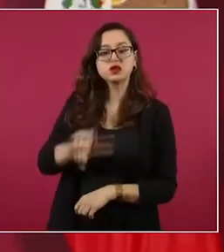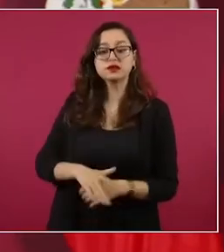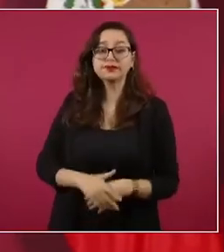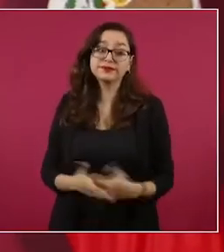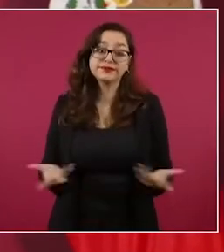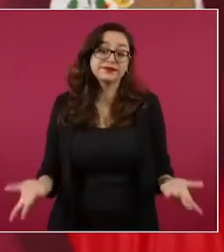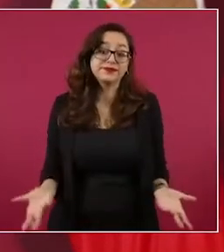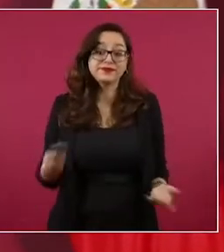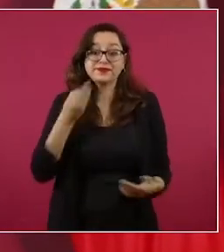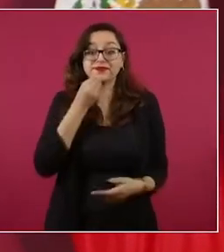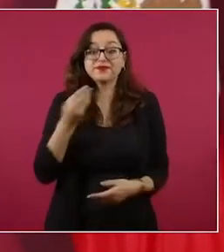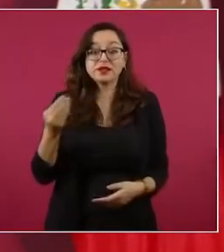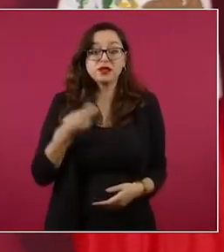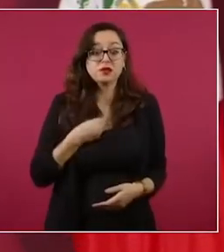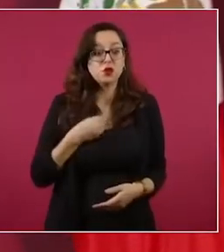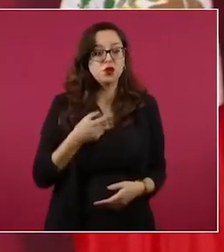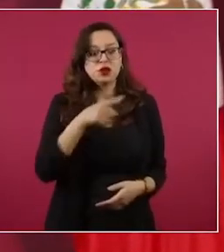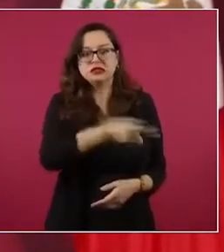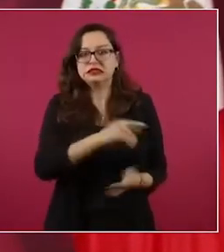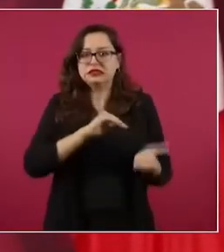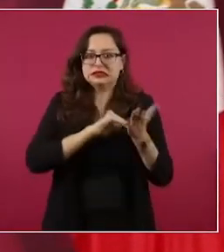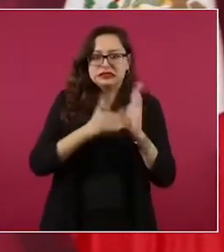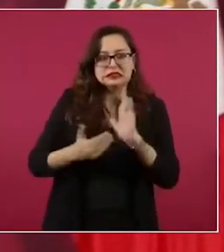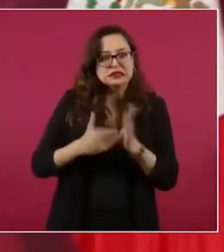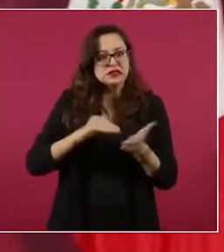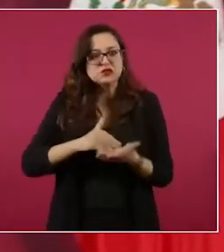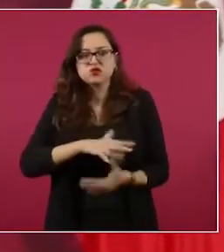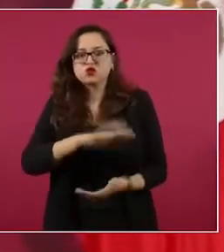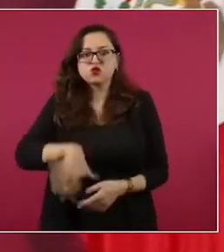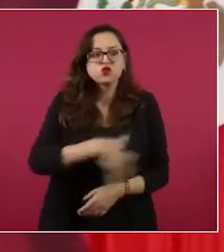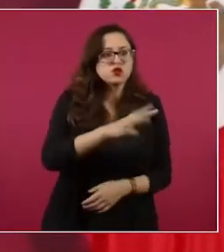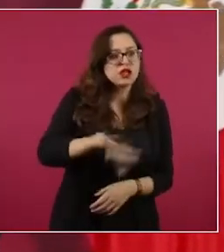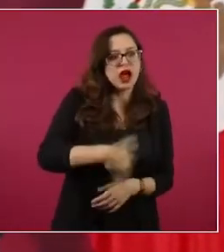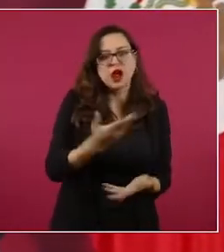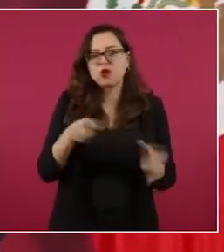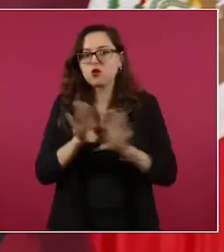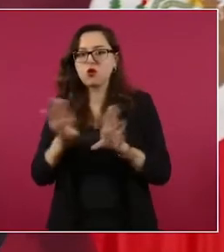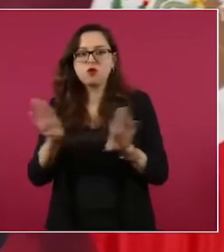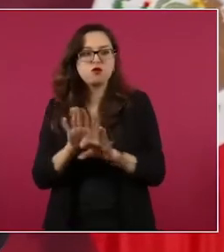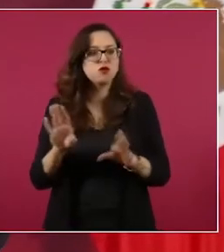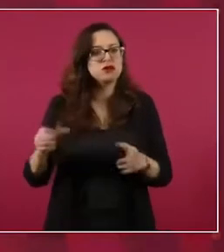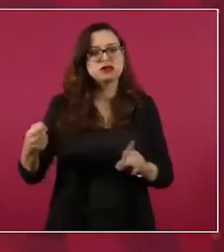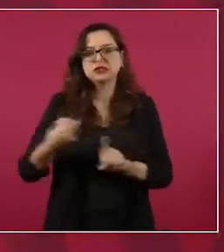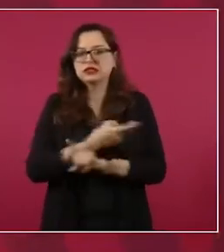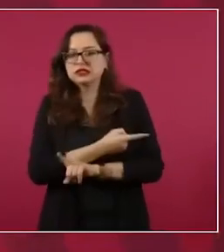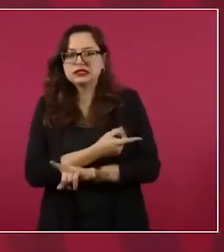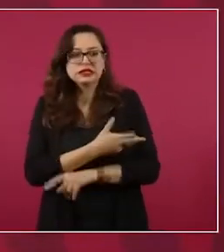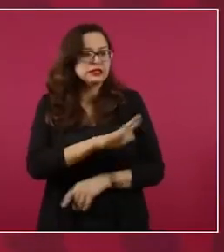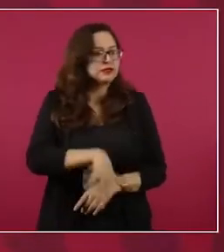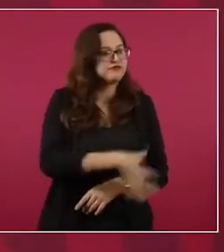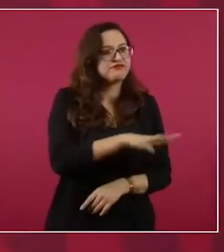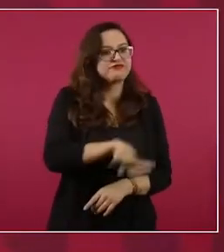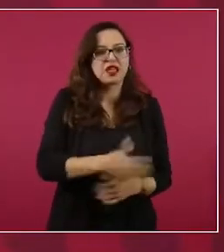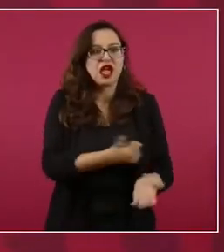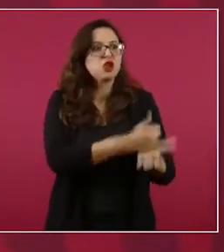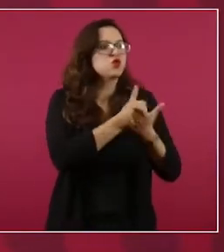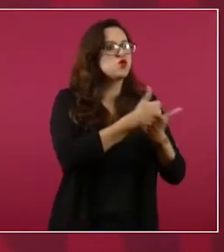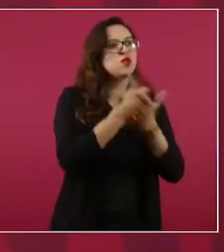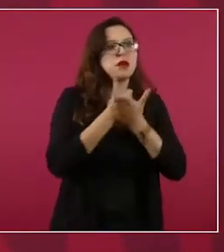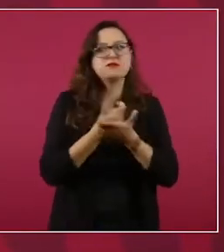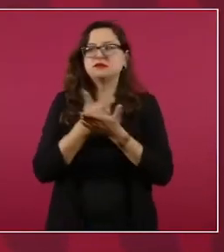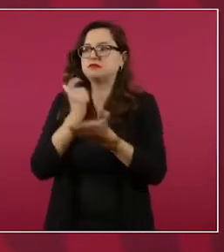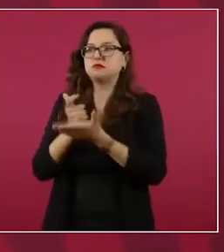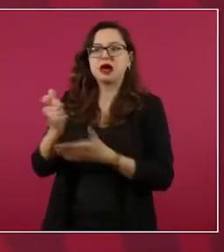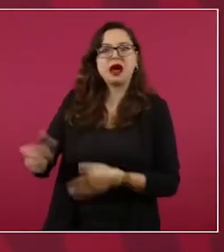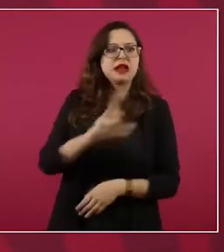millones y le buscó por todos lados, tienes que pagar y